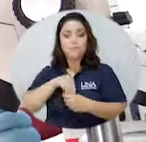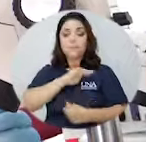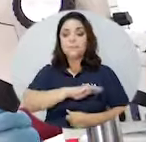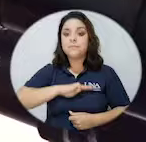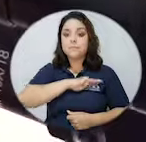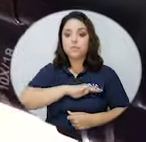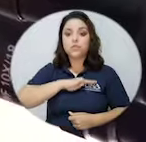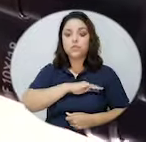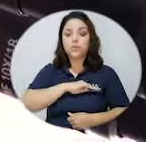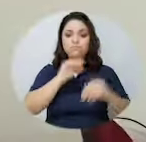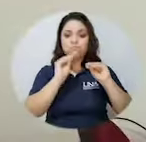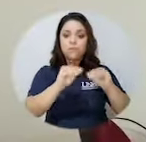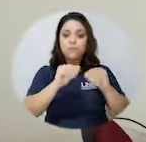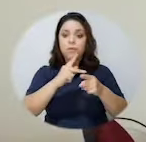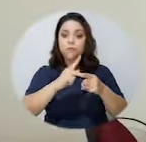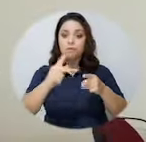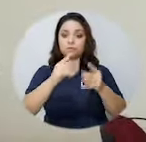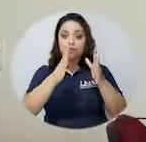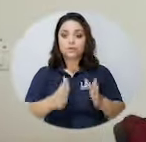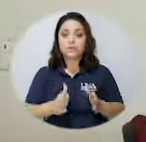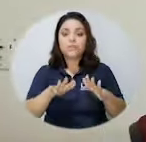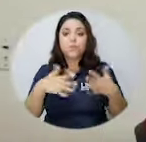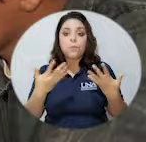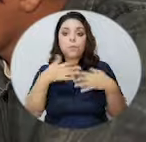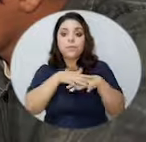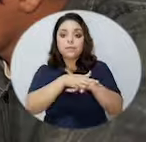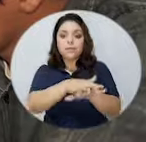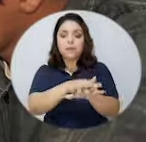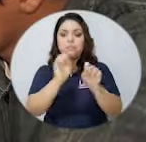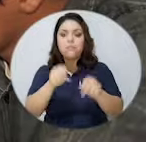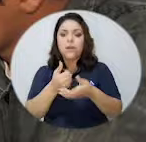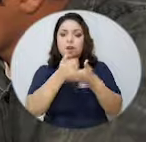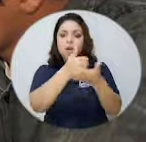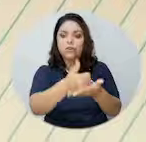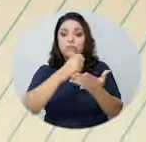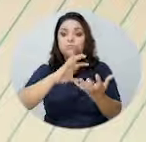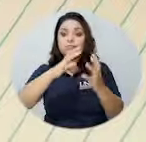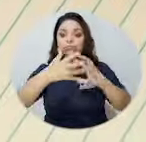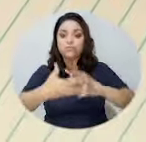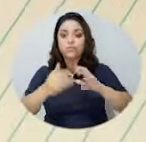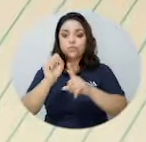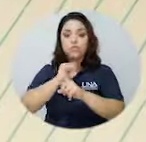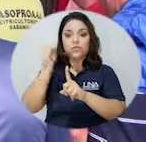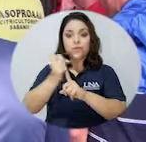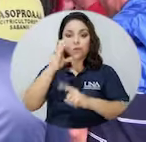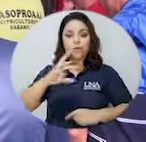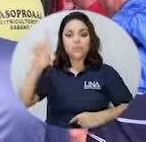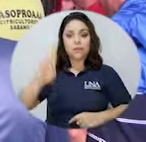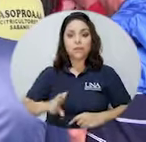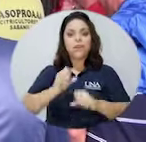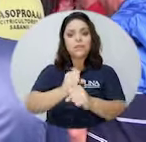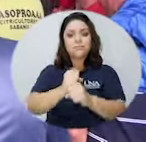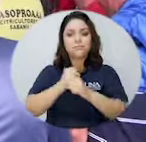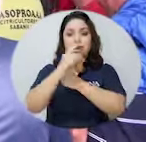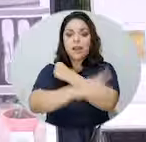profesionales de manera integral para contribuir con la transformación de la sociedad costarricense, para garantizar al país